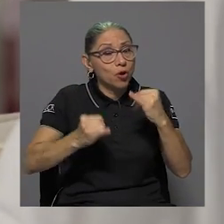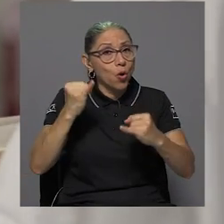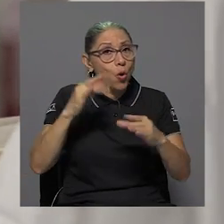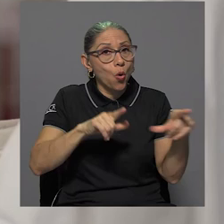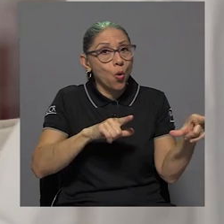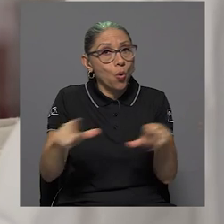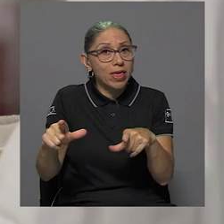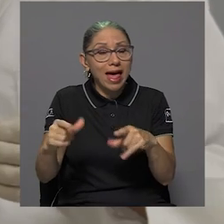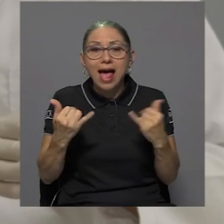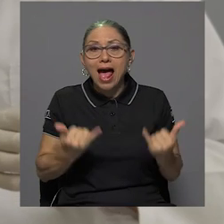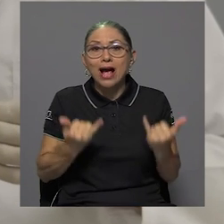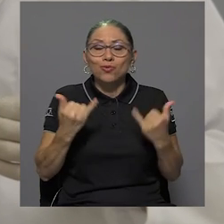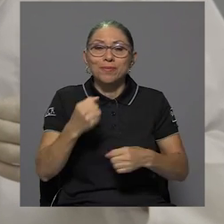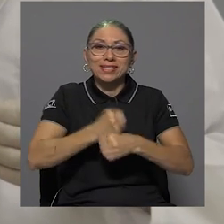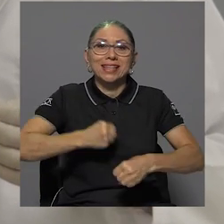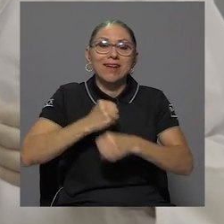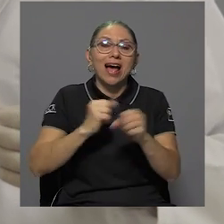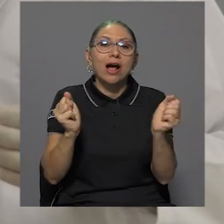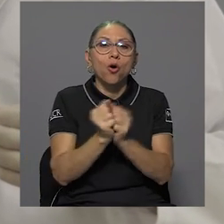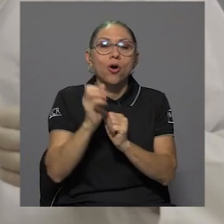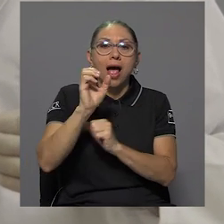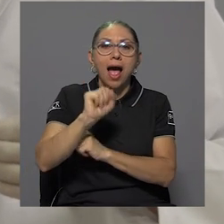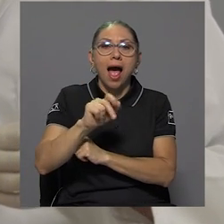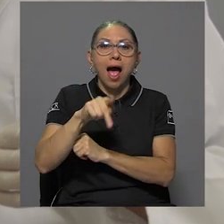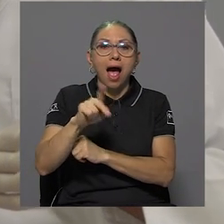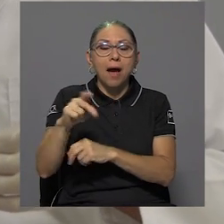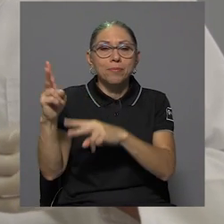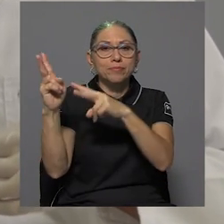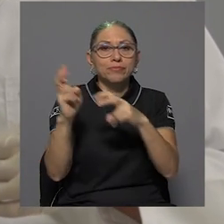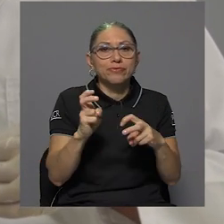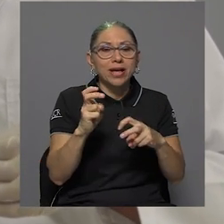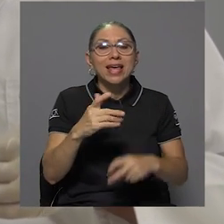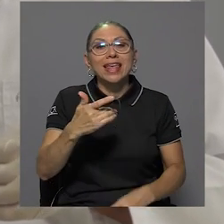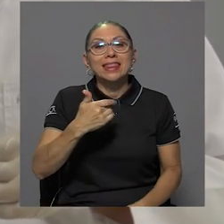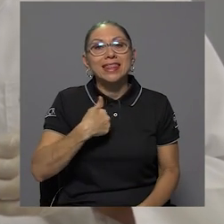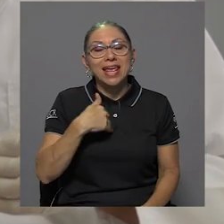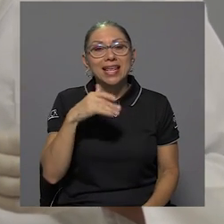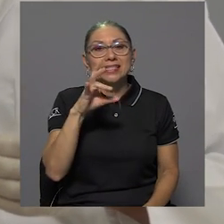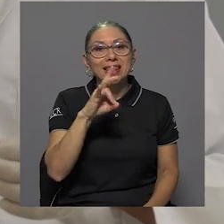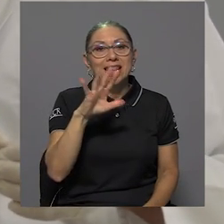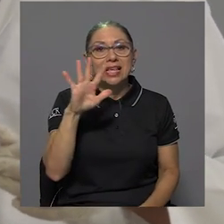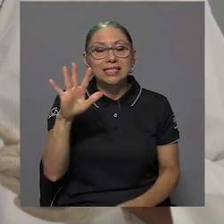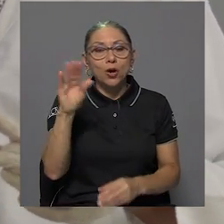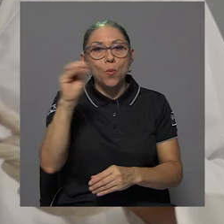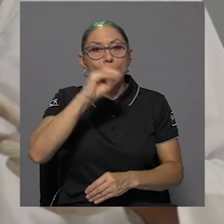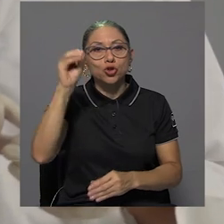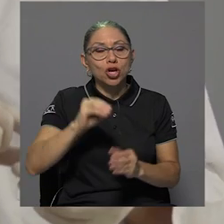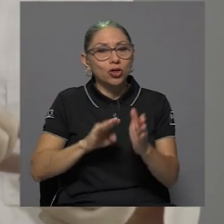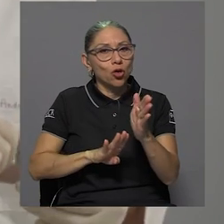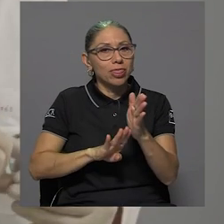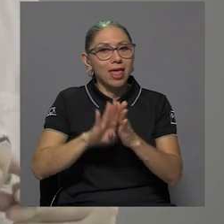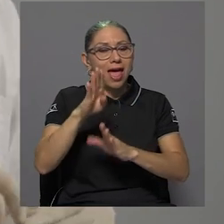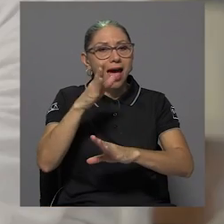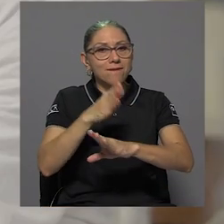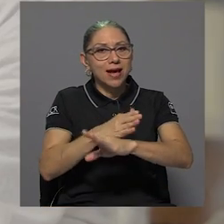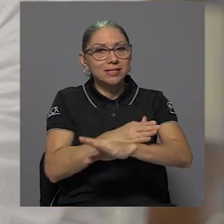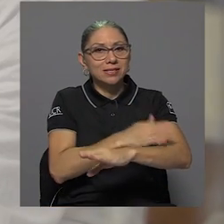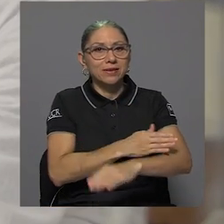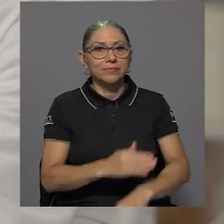actualmente se trabaja en una aplicación móvil la cual tiene un 75% de avance. ¡Gracias!